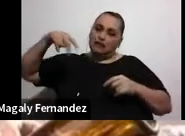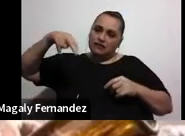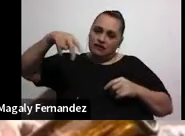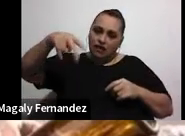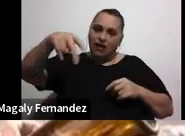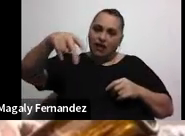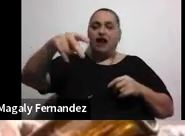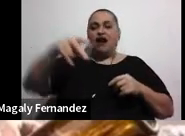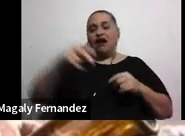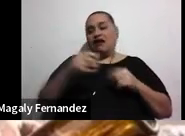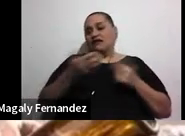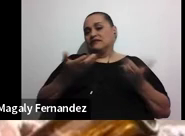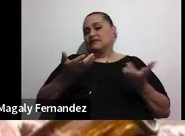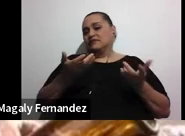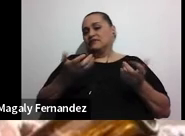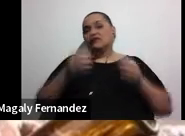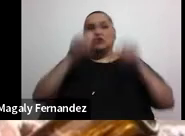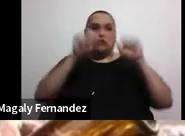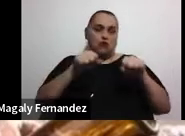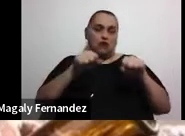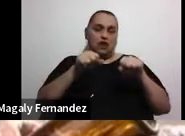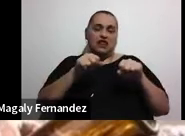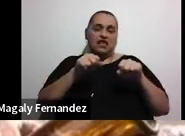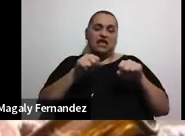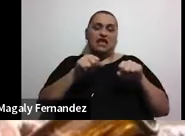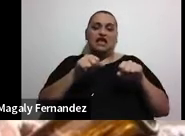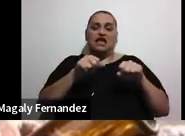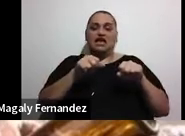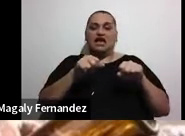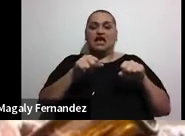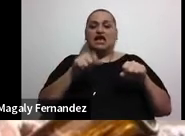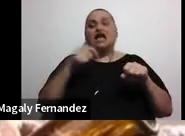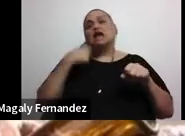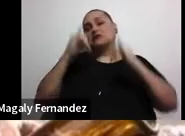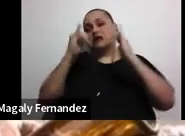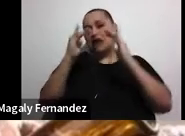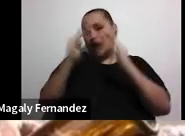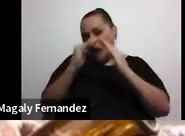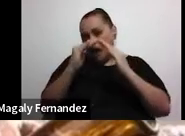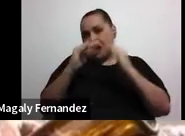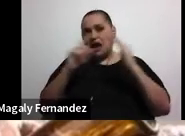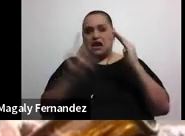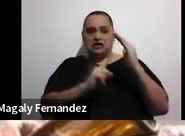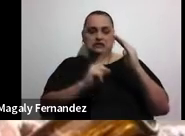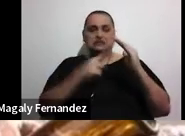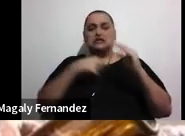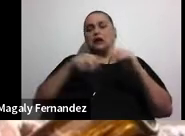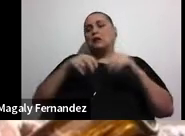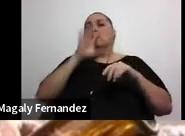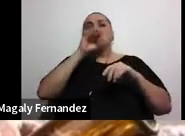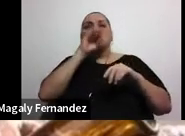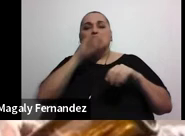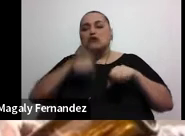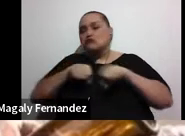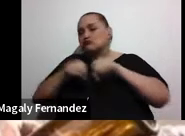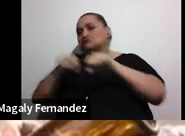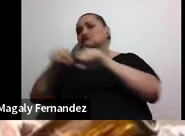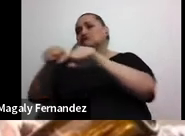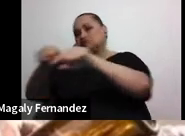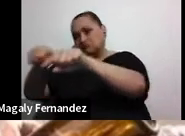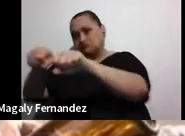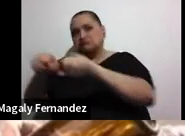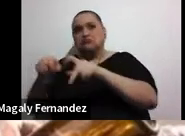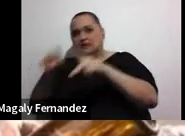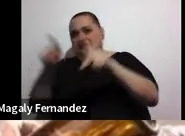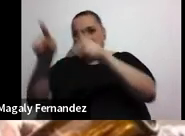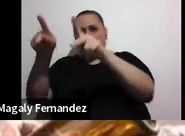No sé, puede llevar a otros elementos como salir a la casa. Llevar a pasear el perro. Todas esas son formas de actividad